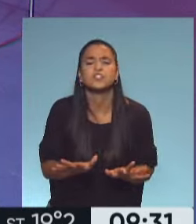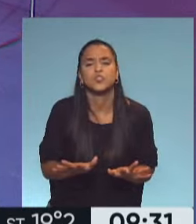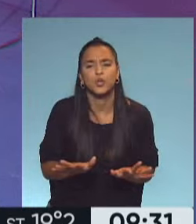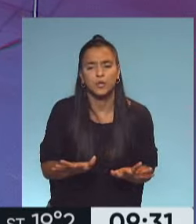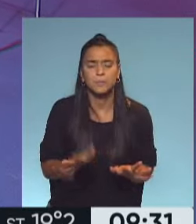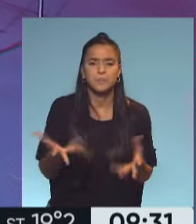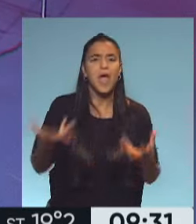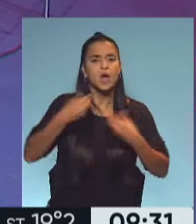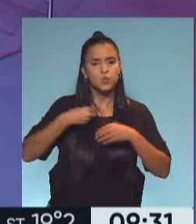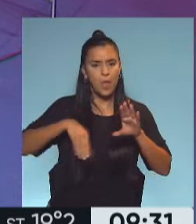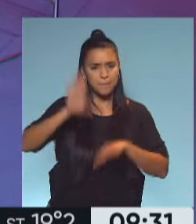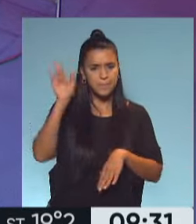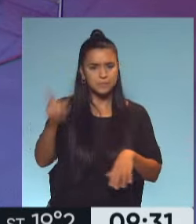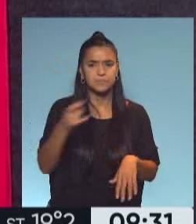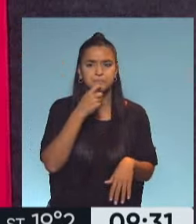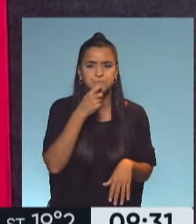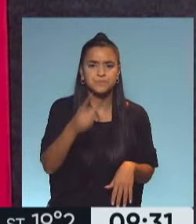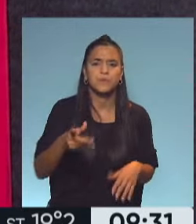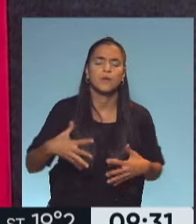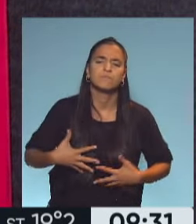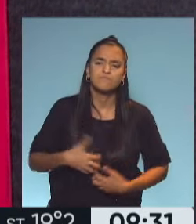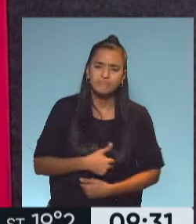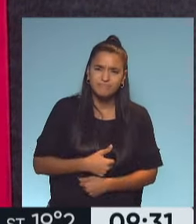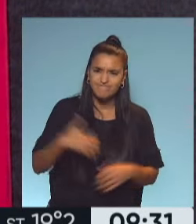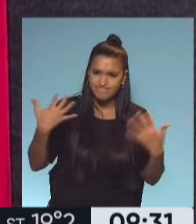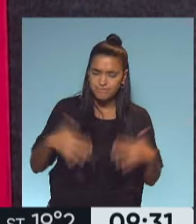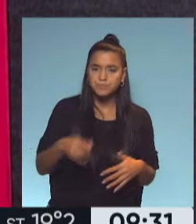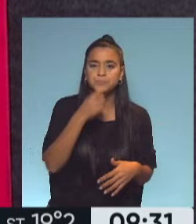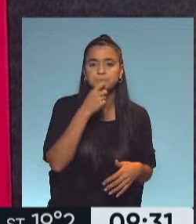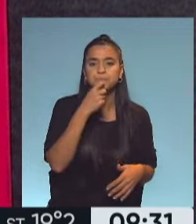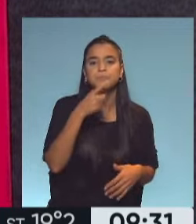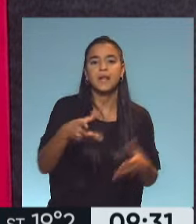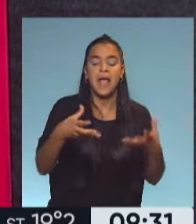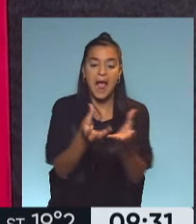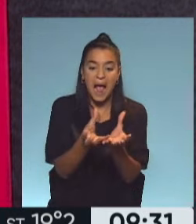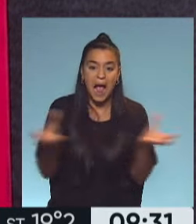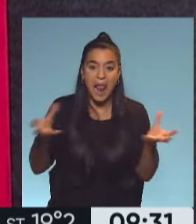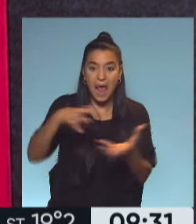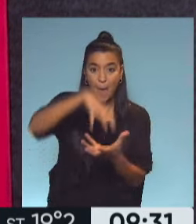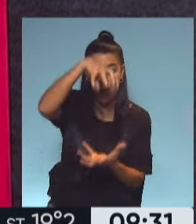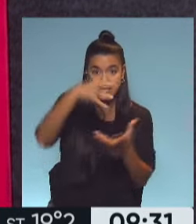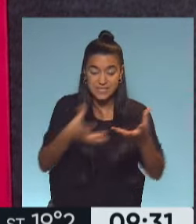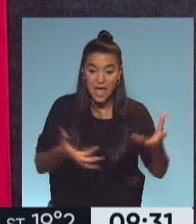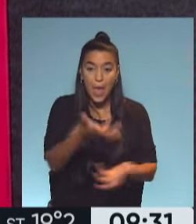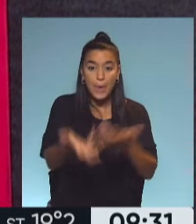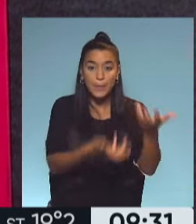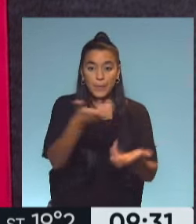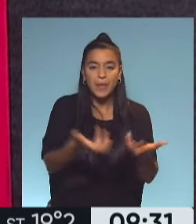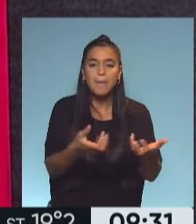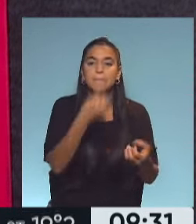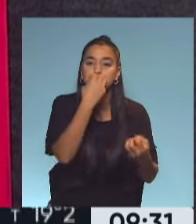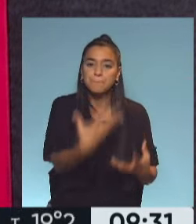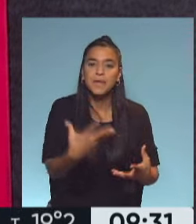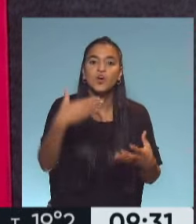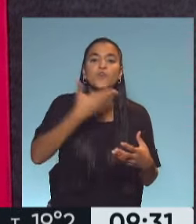ayudan un poco más a cuando estamos con constipación. Por ejemplo, hacer una calabaza hervida va a hidratarse mucho